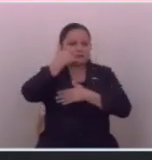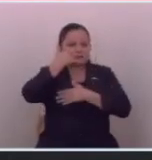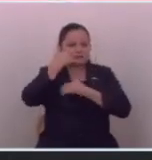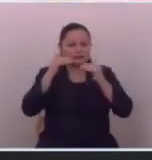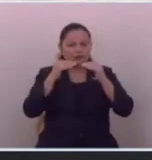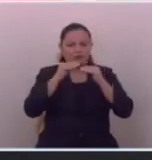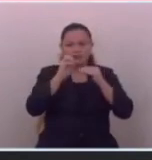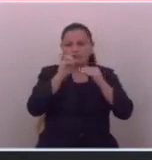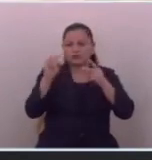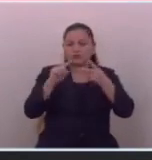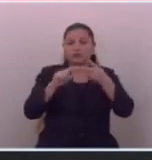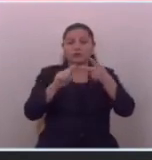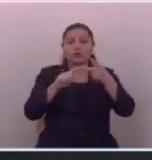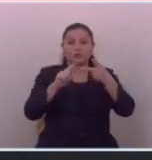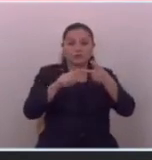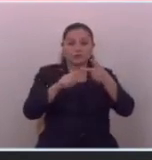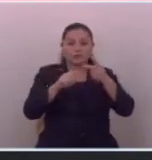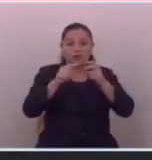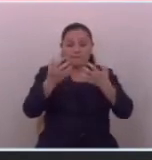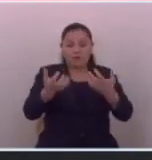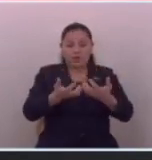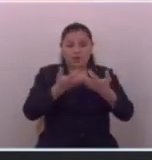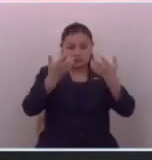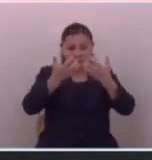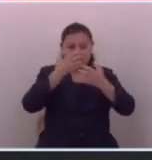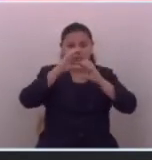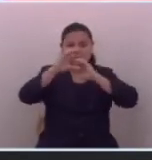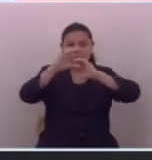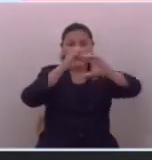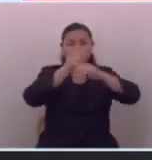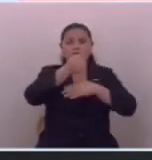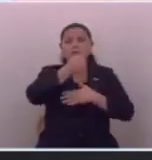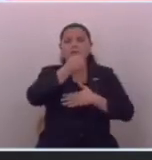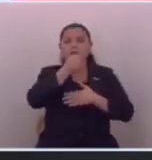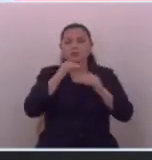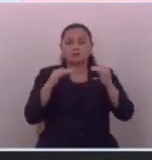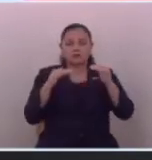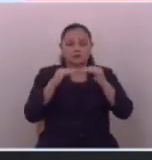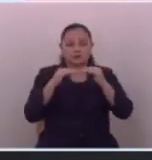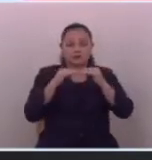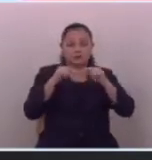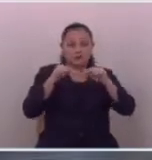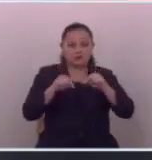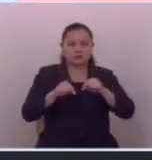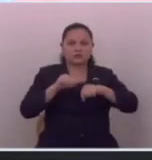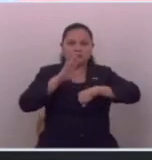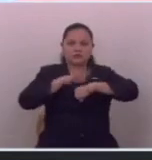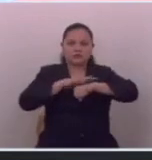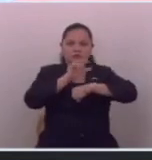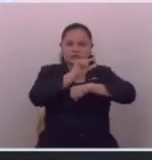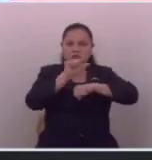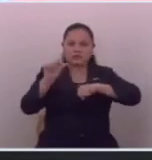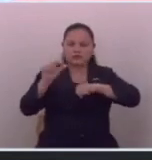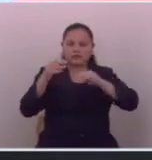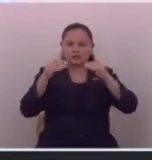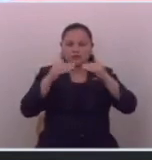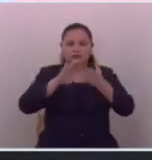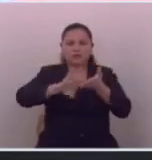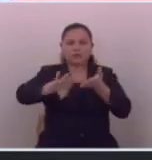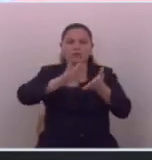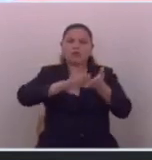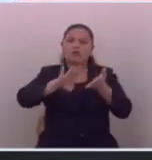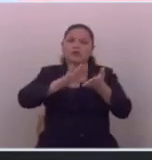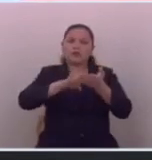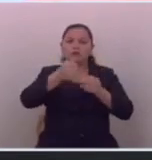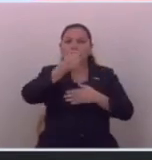e incluso espionaje a los medios de comunicación a lo que hoy llaman plumas pagadas